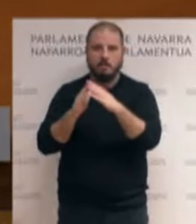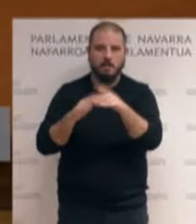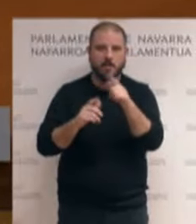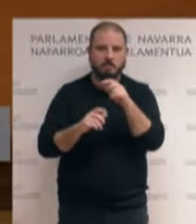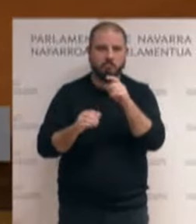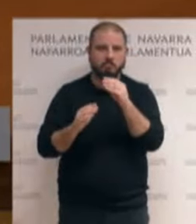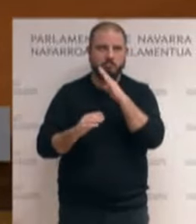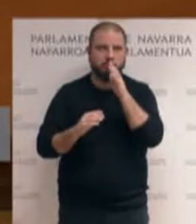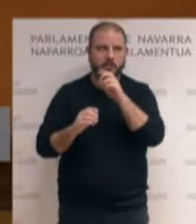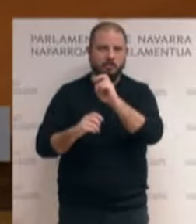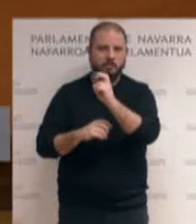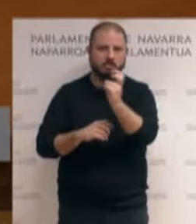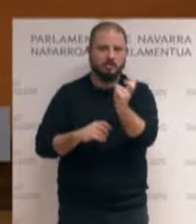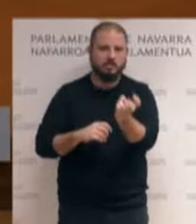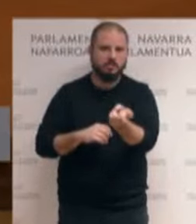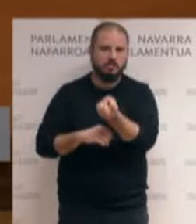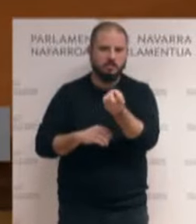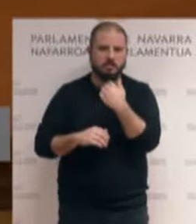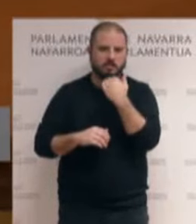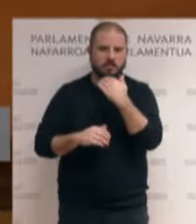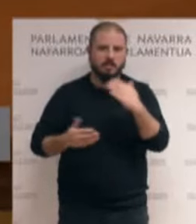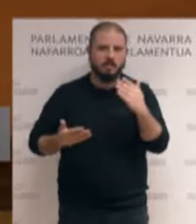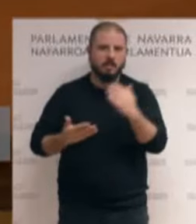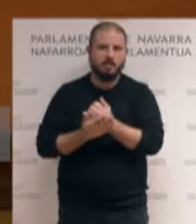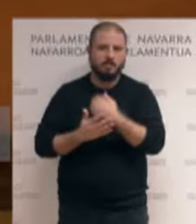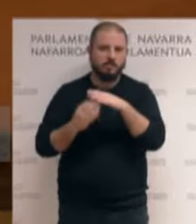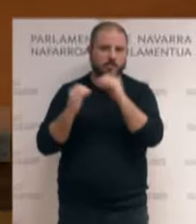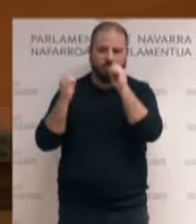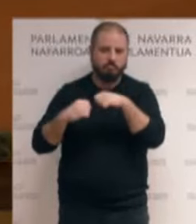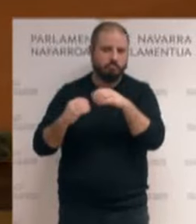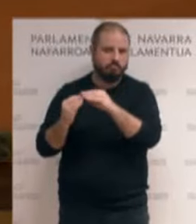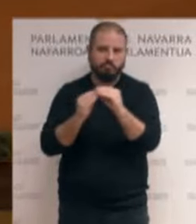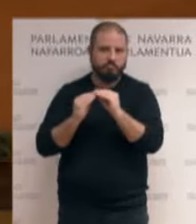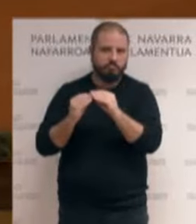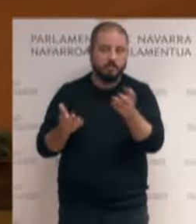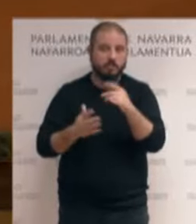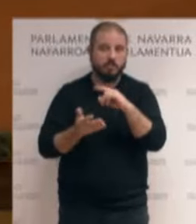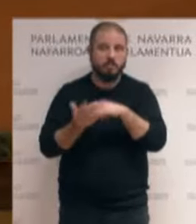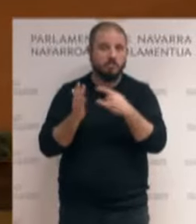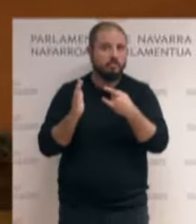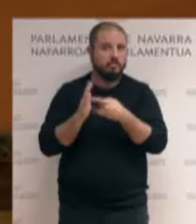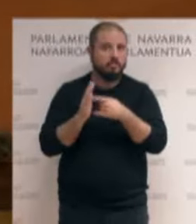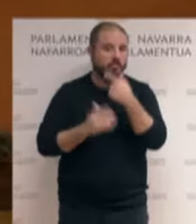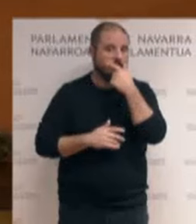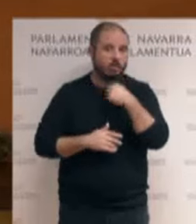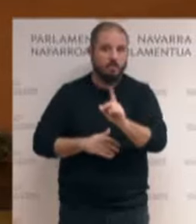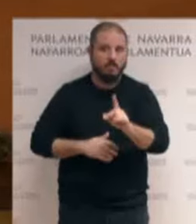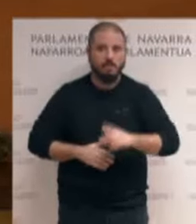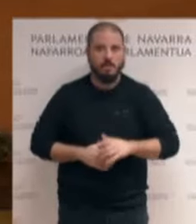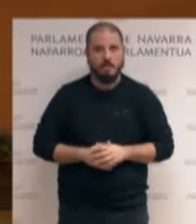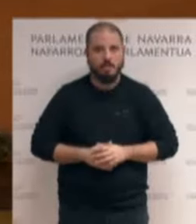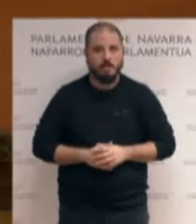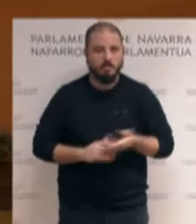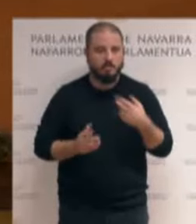de acuerdo casi todos o casi todas. Y la solución, por tanto, no es sencilla. No pasa por una sola